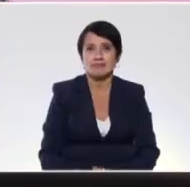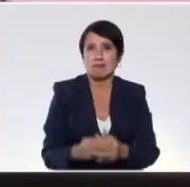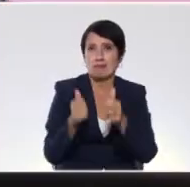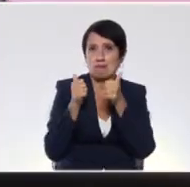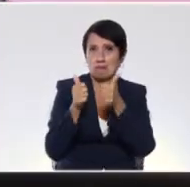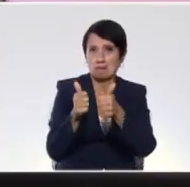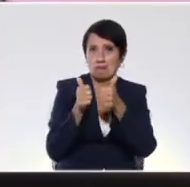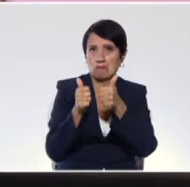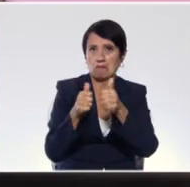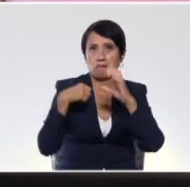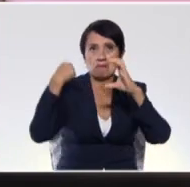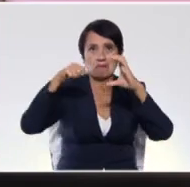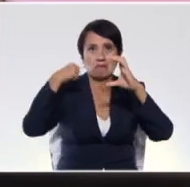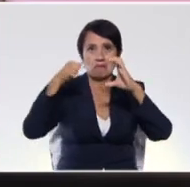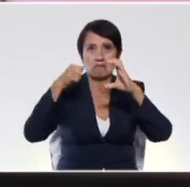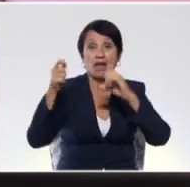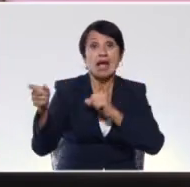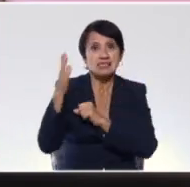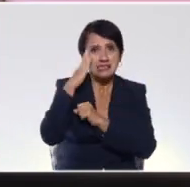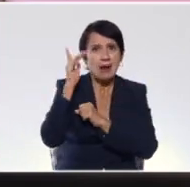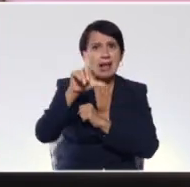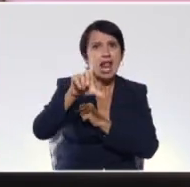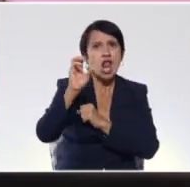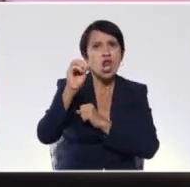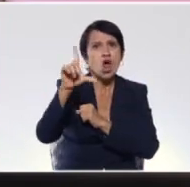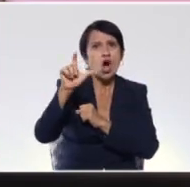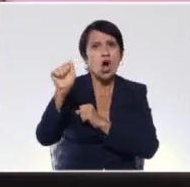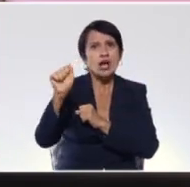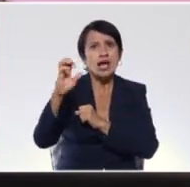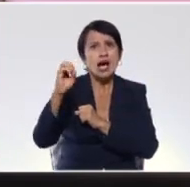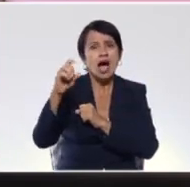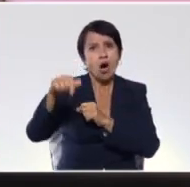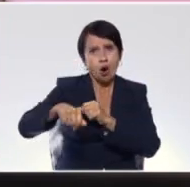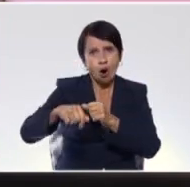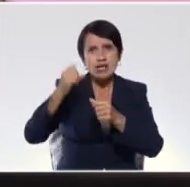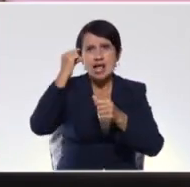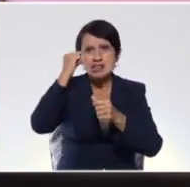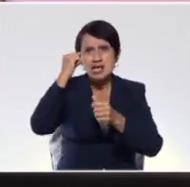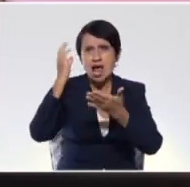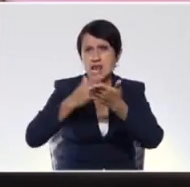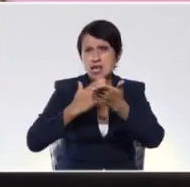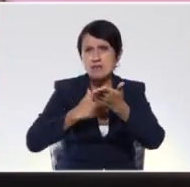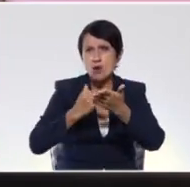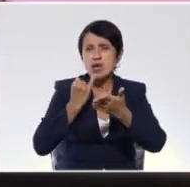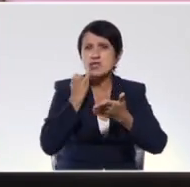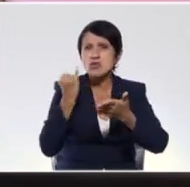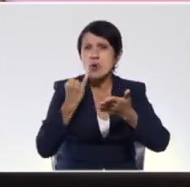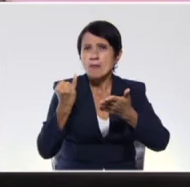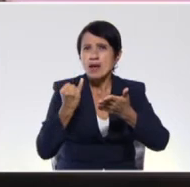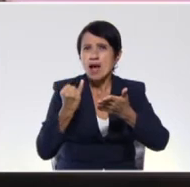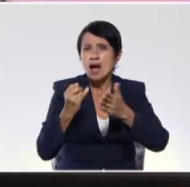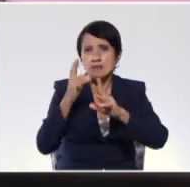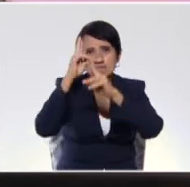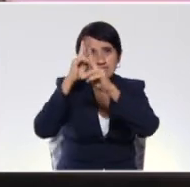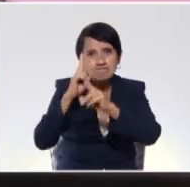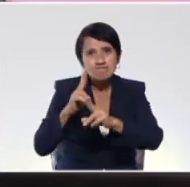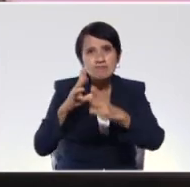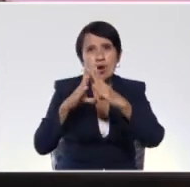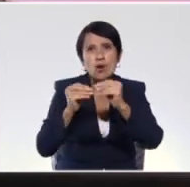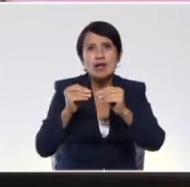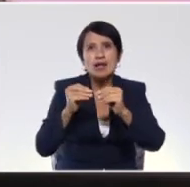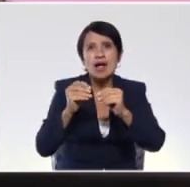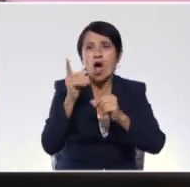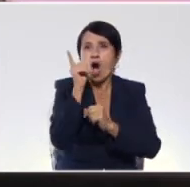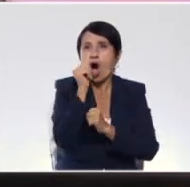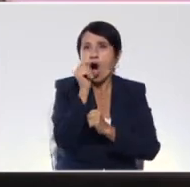¡Excelente video! ¡Y sabes, Lola, que el Día del Libro y del Idioma se celebra en homenaje a Miguel de Cervantes